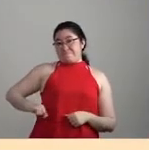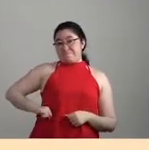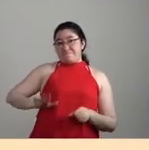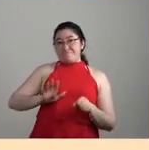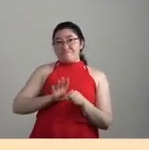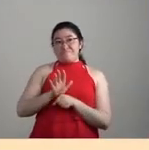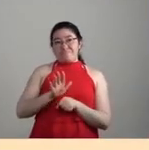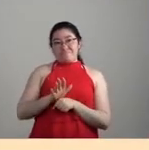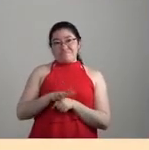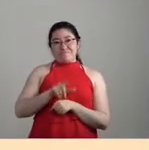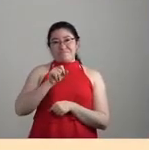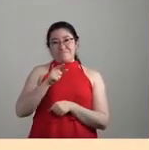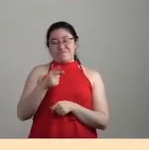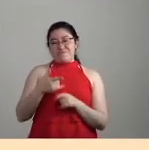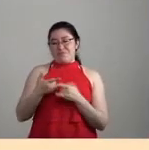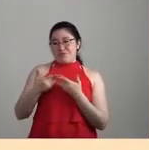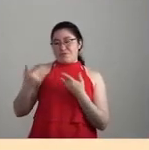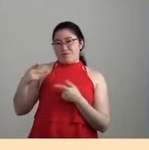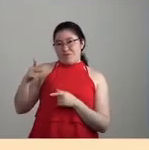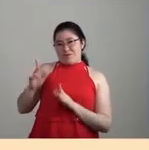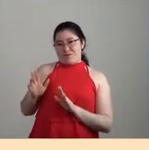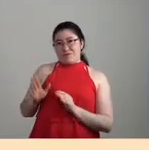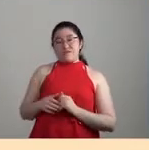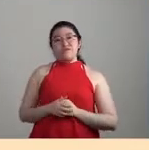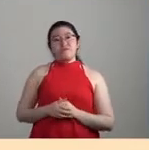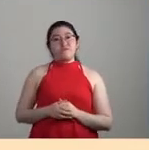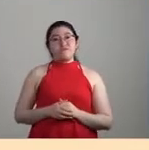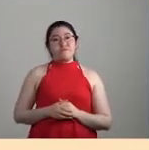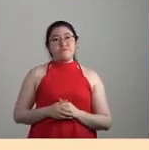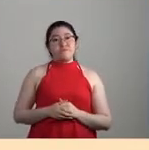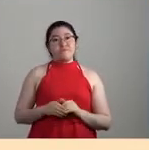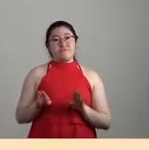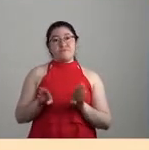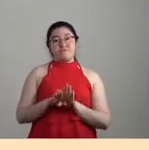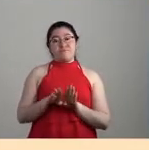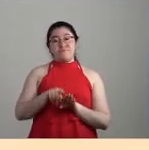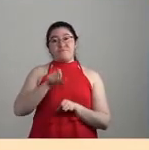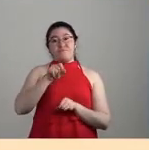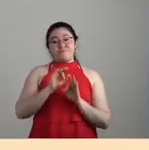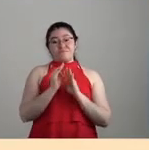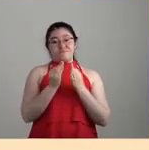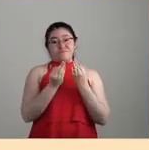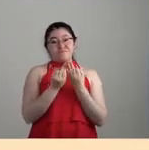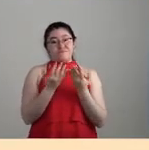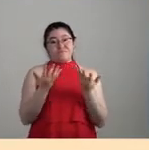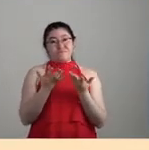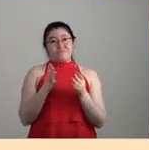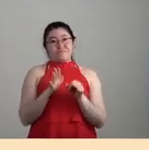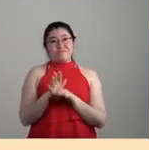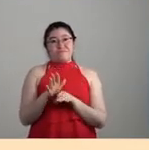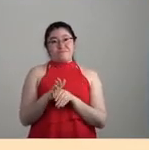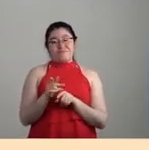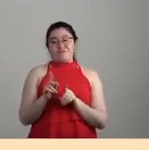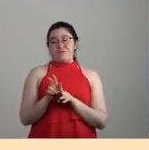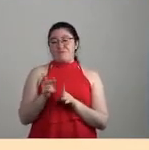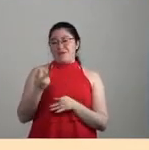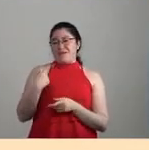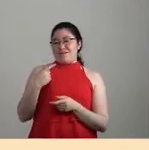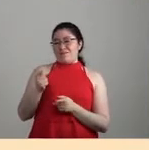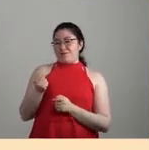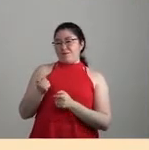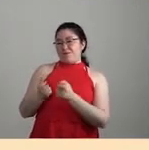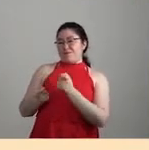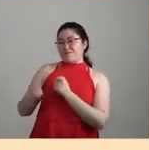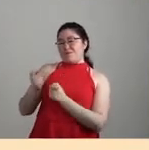trayectoria como historiador y que se, digamos, converge en la apuesta de traficantes de sueños de por qué sacar este